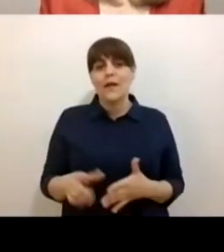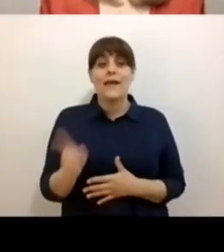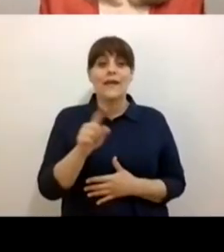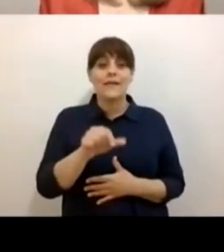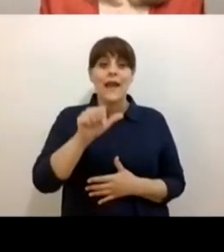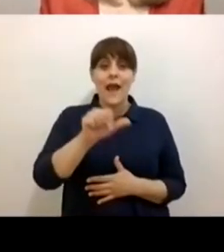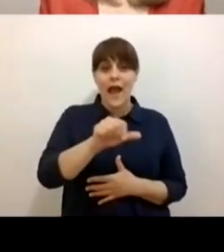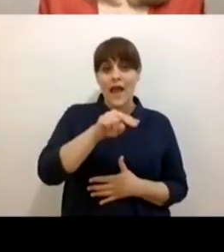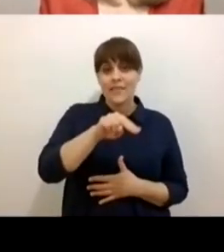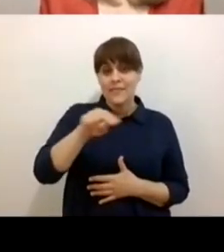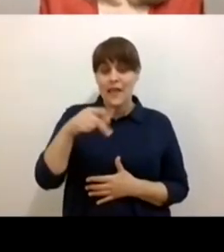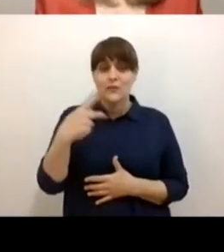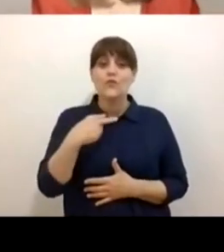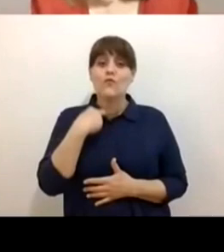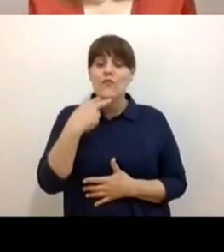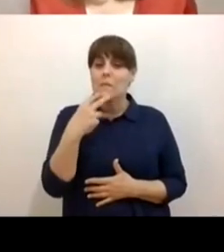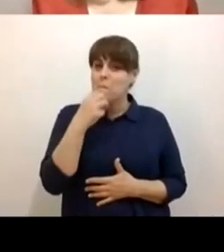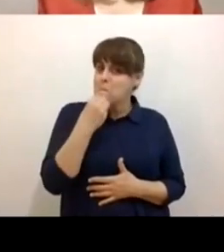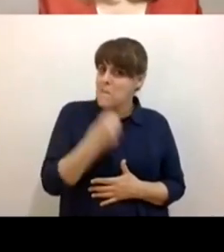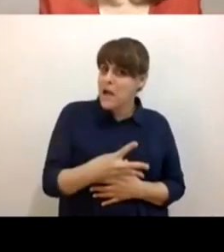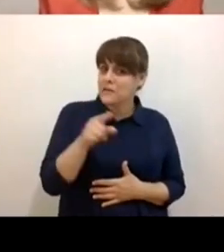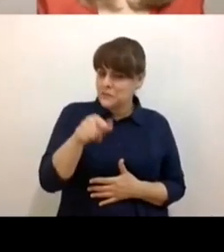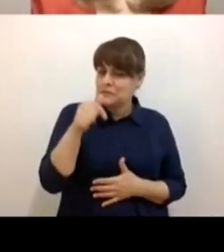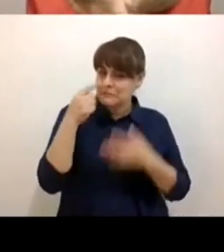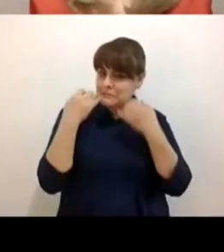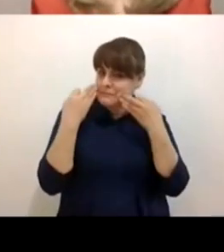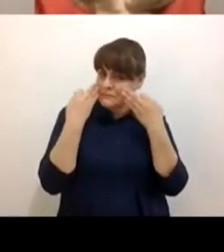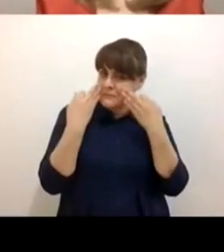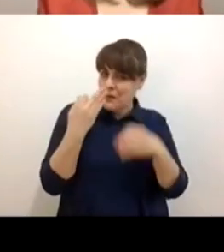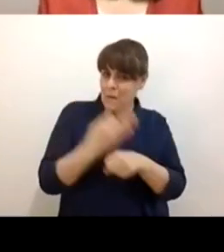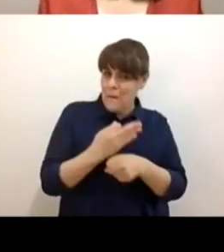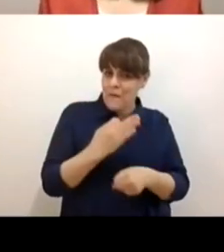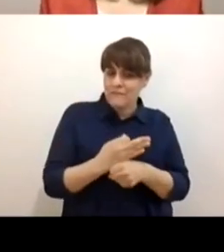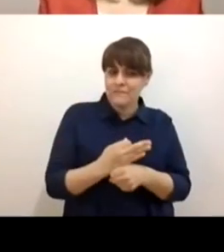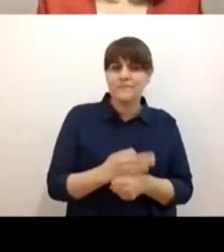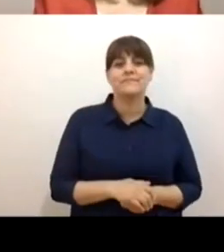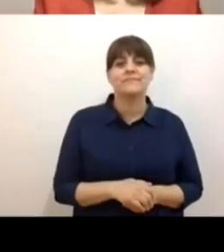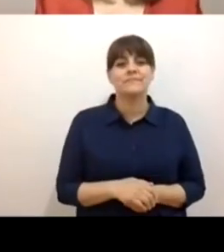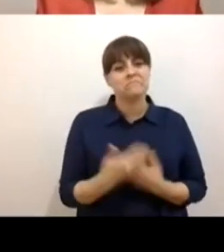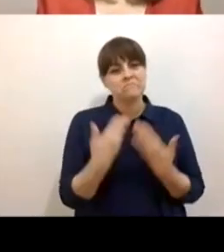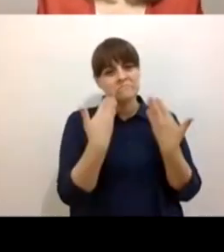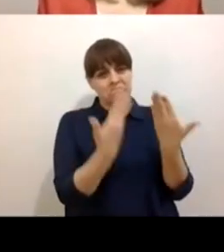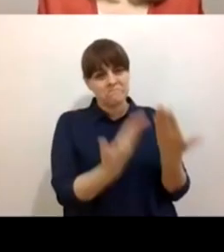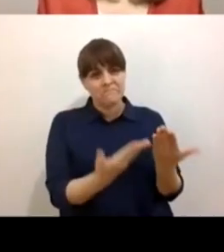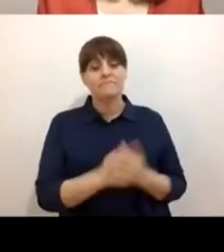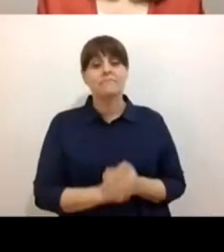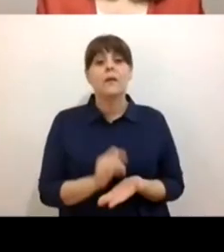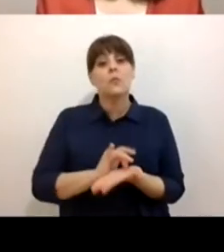padrísimo, ya verán. Tienes la palabra. Muchas gracias a todos los